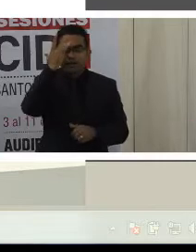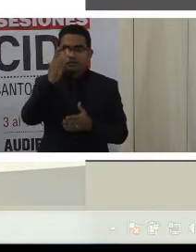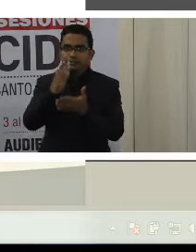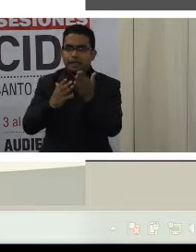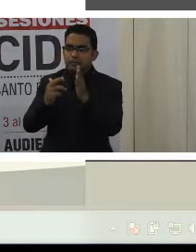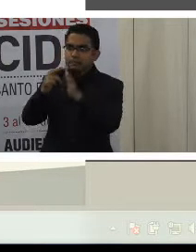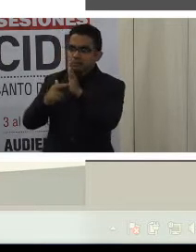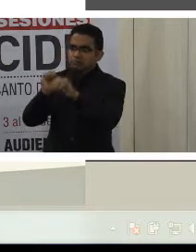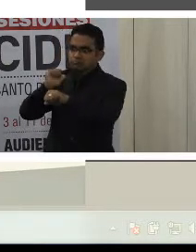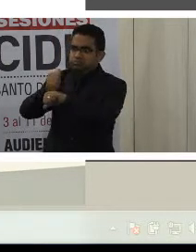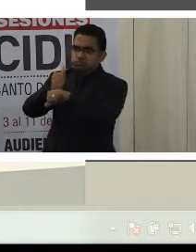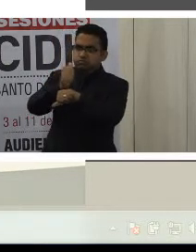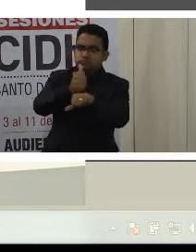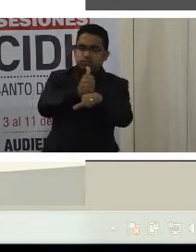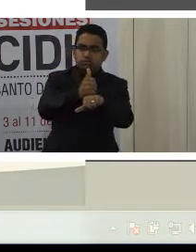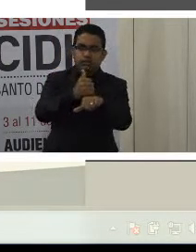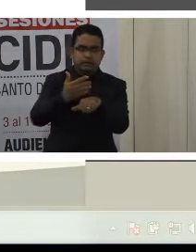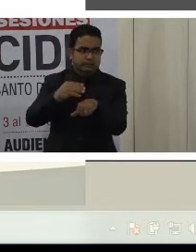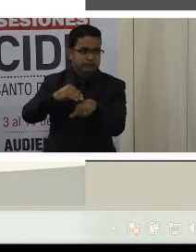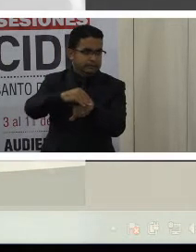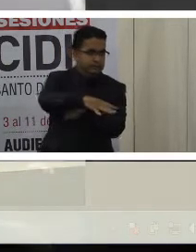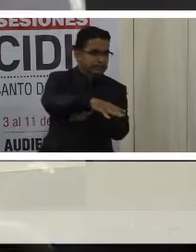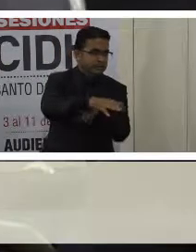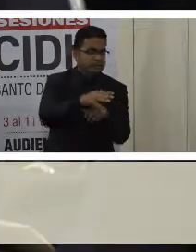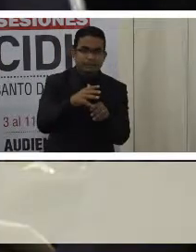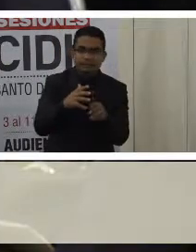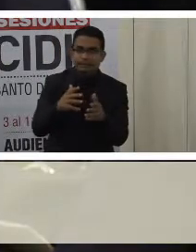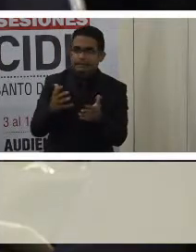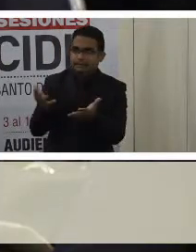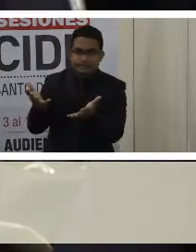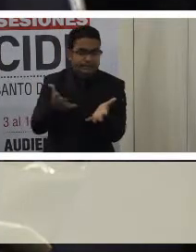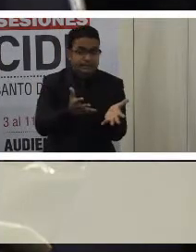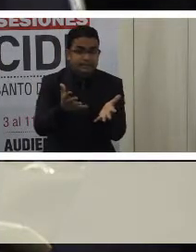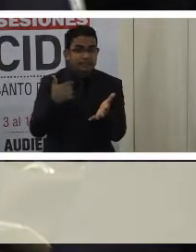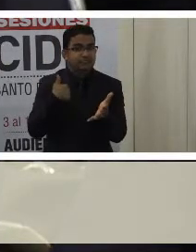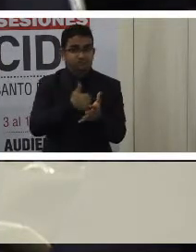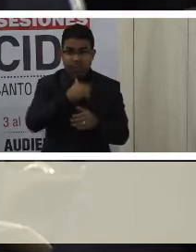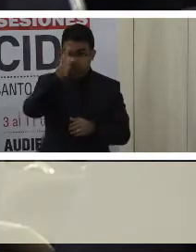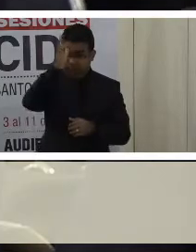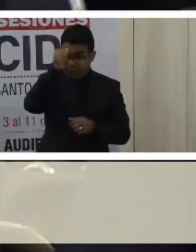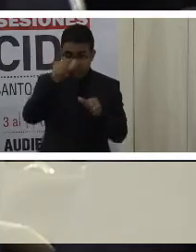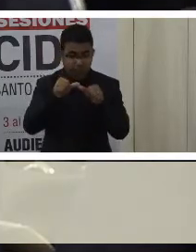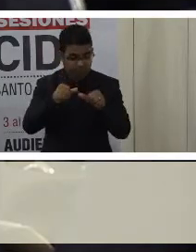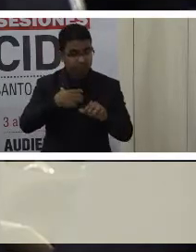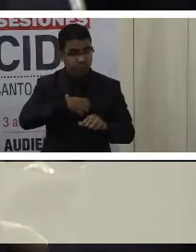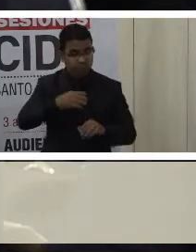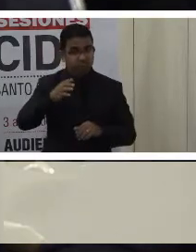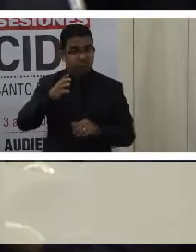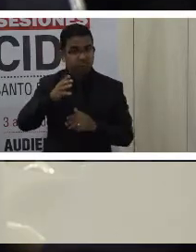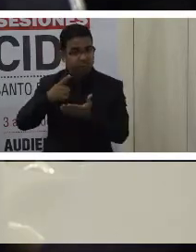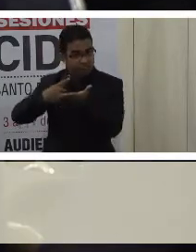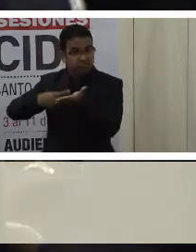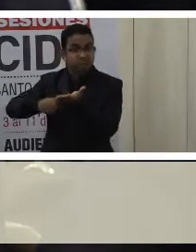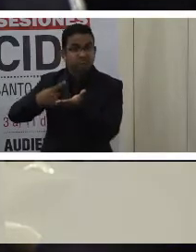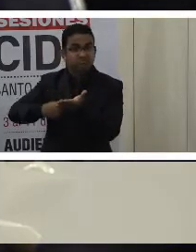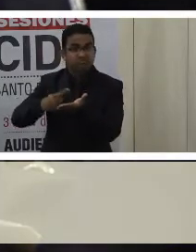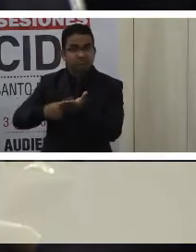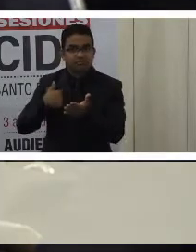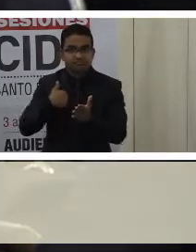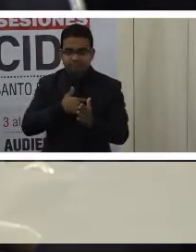coercitivas unilaterales. Nosotros seguiremos haciendo esta denuncia porque estamos absolutamente